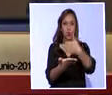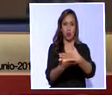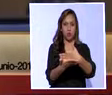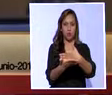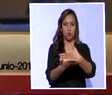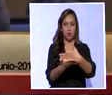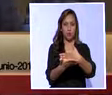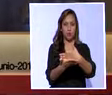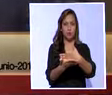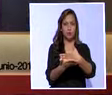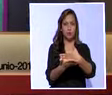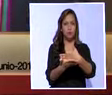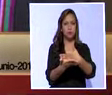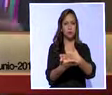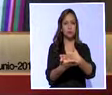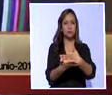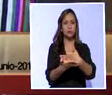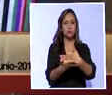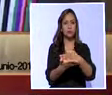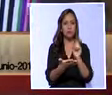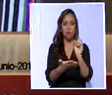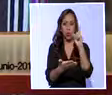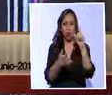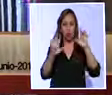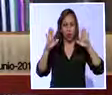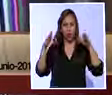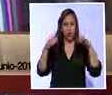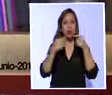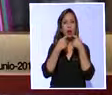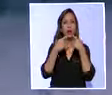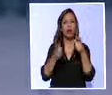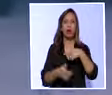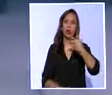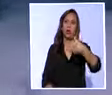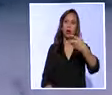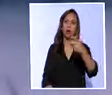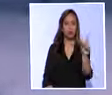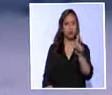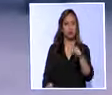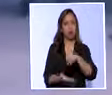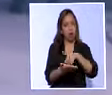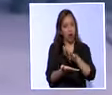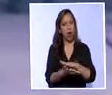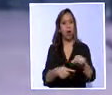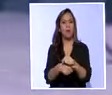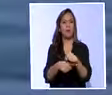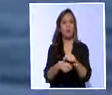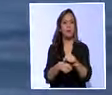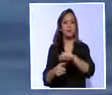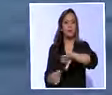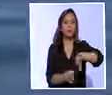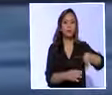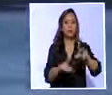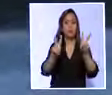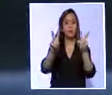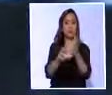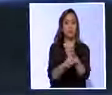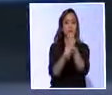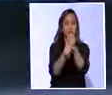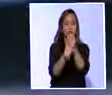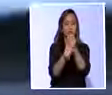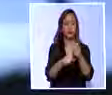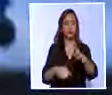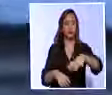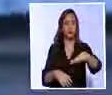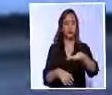no tiene que basarse solamente en enunciados. Esta enmienda fortalece las medidas de seguridad en materia de protección física e